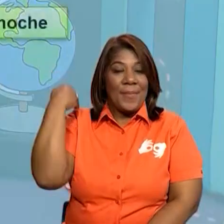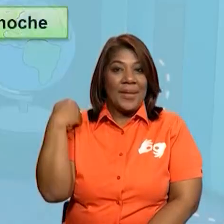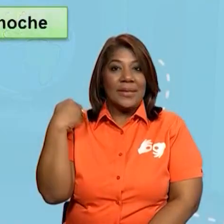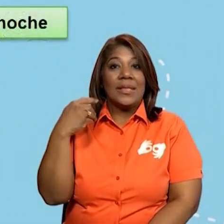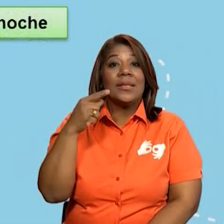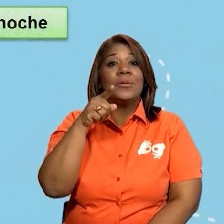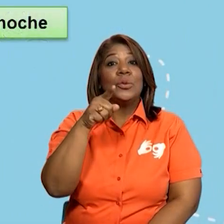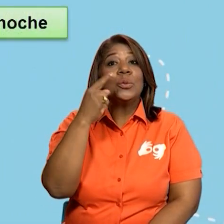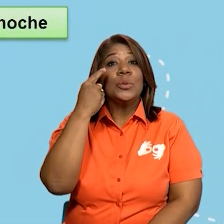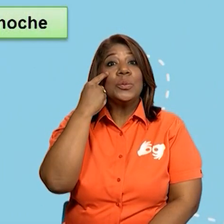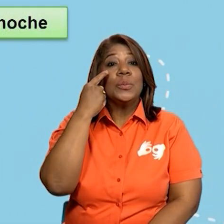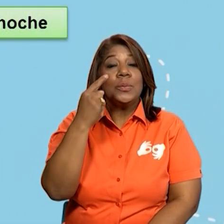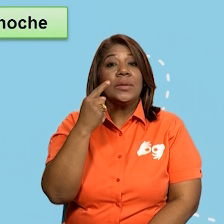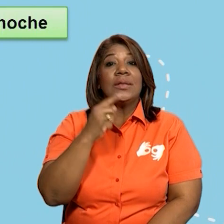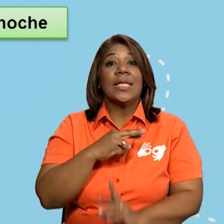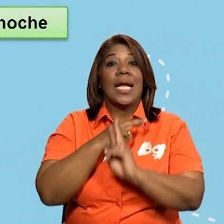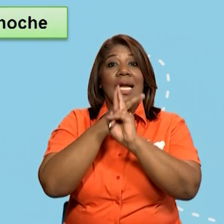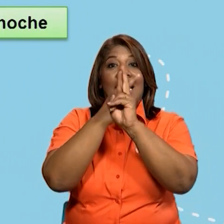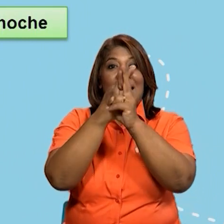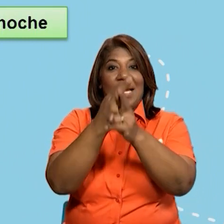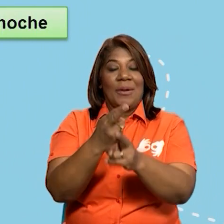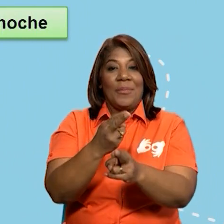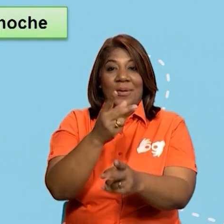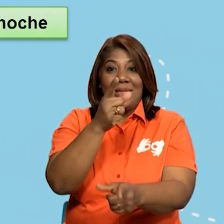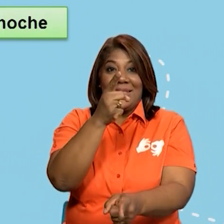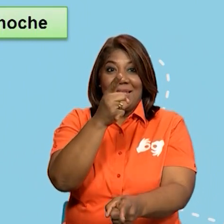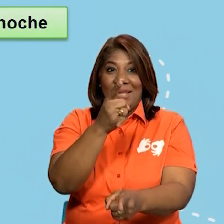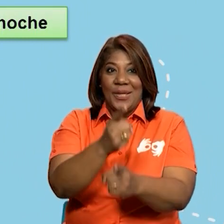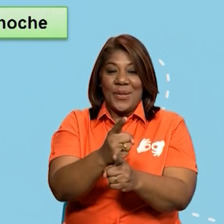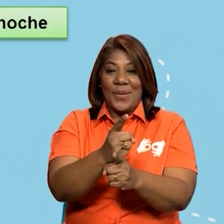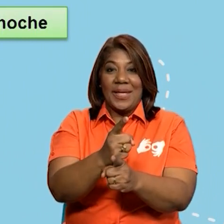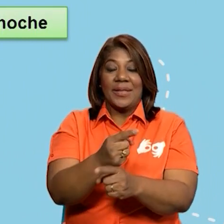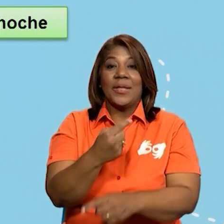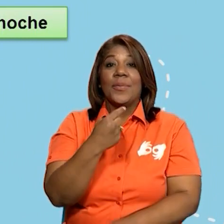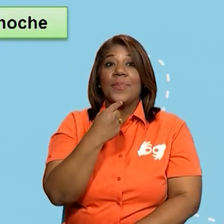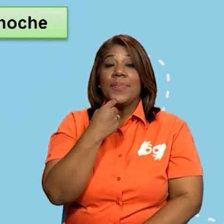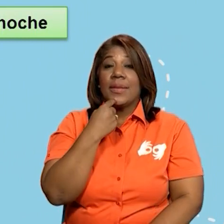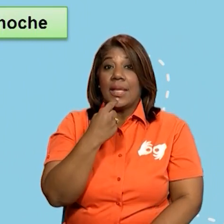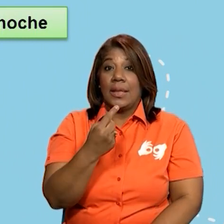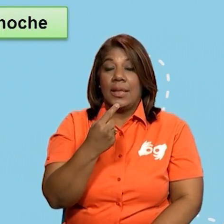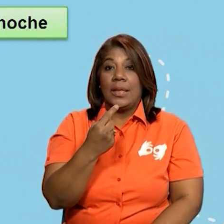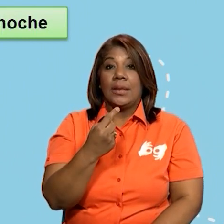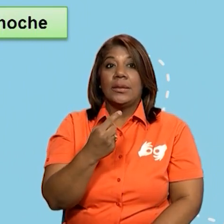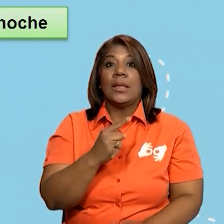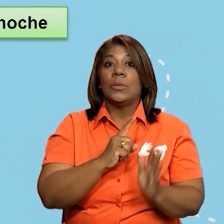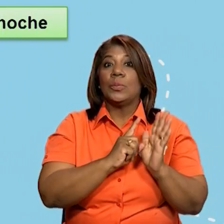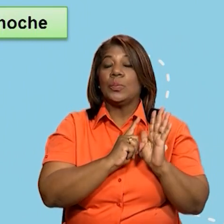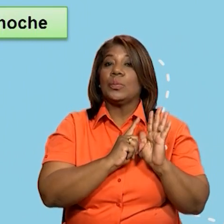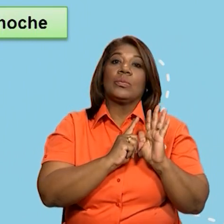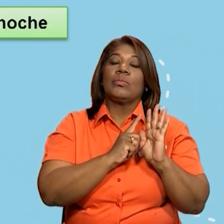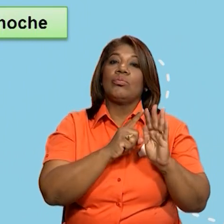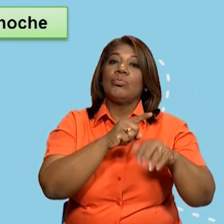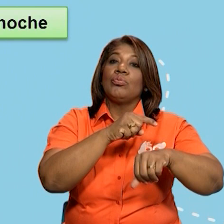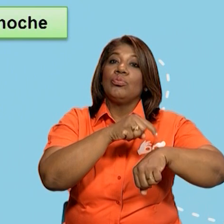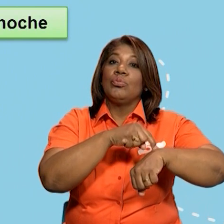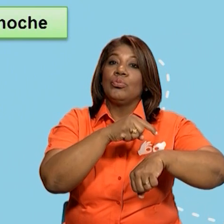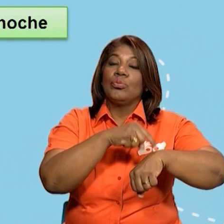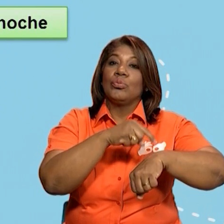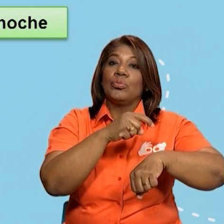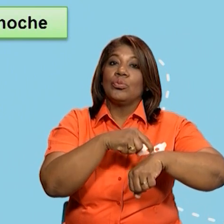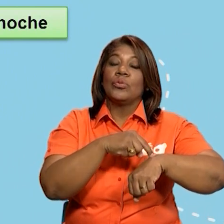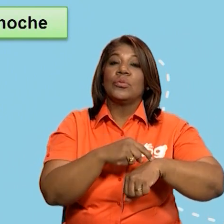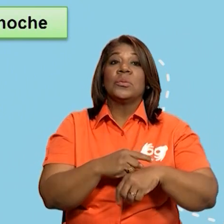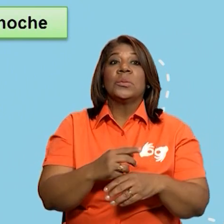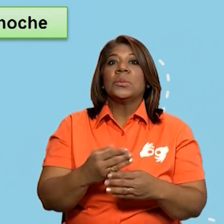verificar si nuestras respuestas están correctas. En la primera parte debíamos observar los relojes y escribir